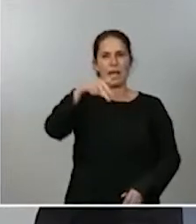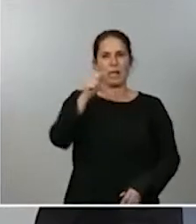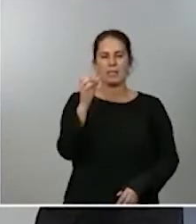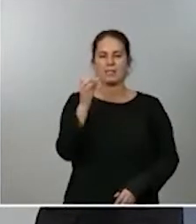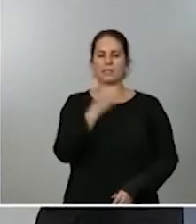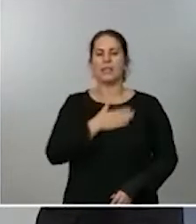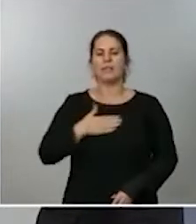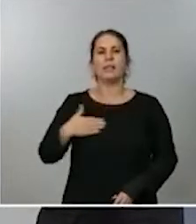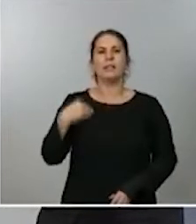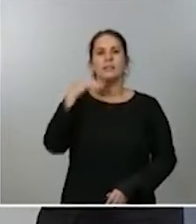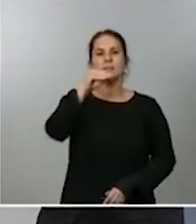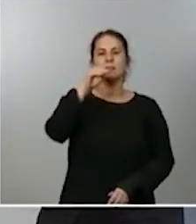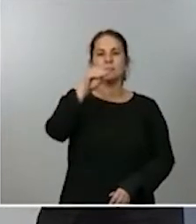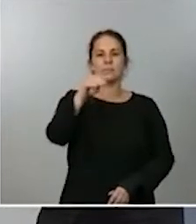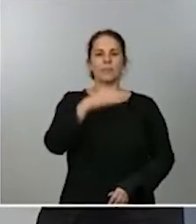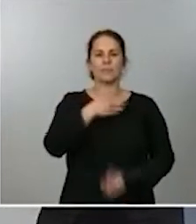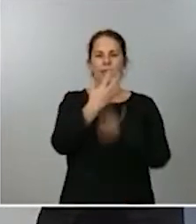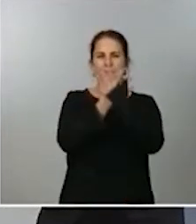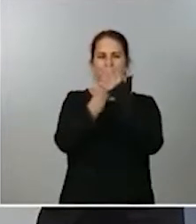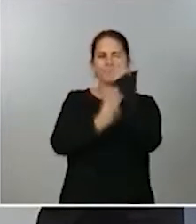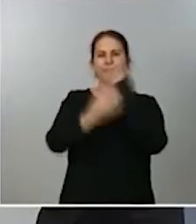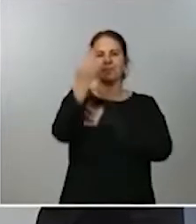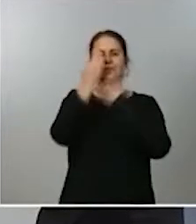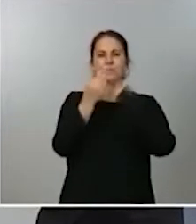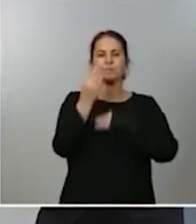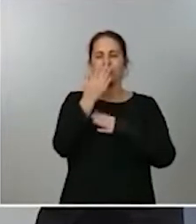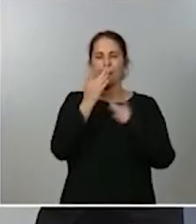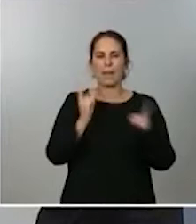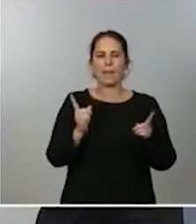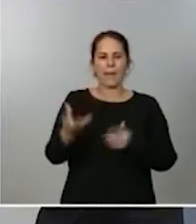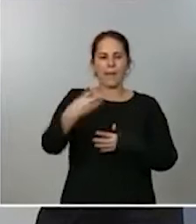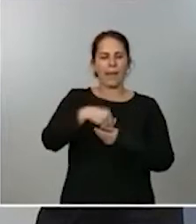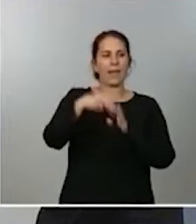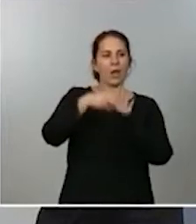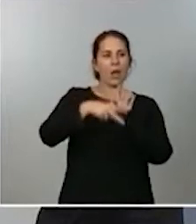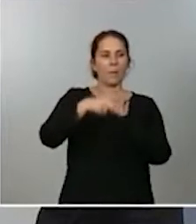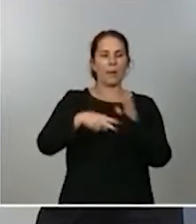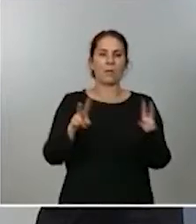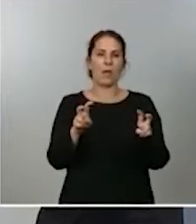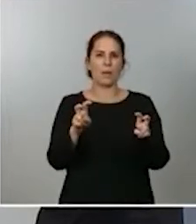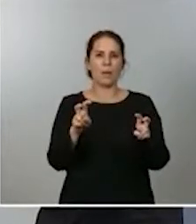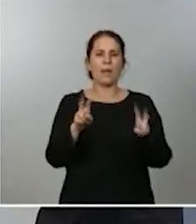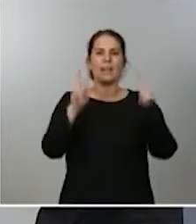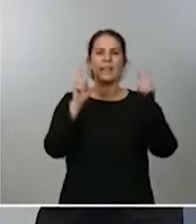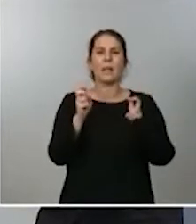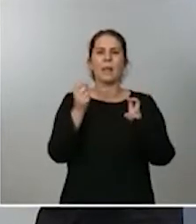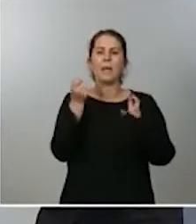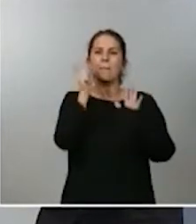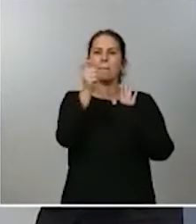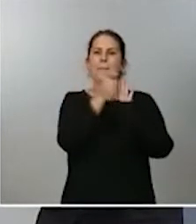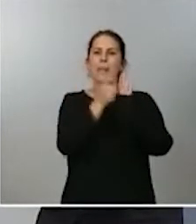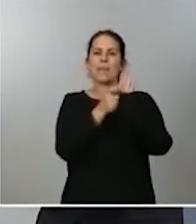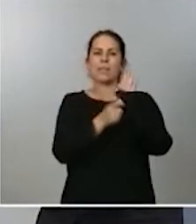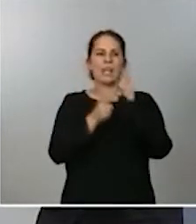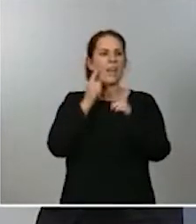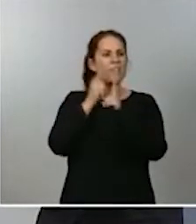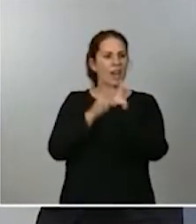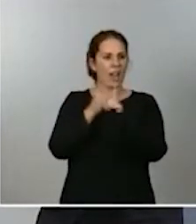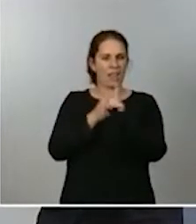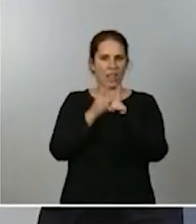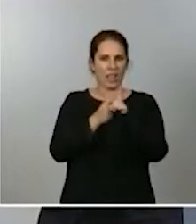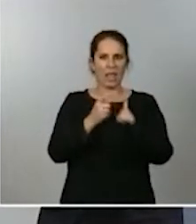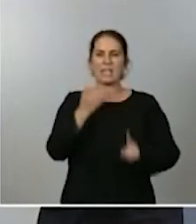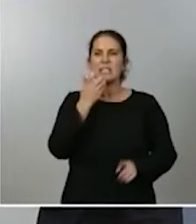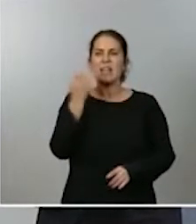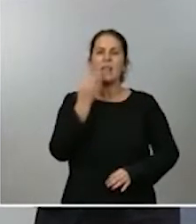detallar cómo se prevé en la nueva norma el establecimiento de los precios de referencia sobre los que hay que trabajar para que no se puedan hacer